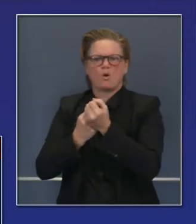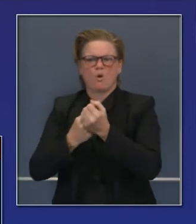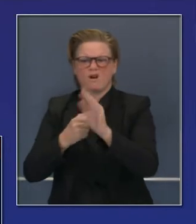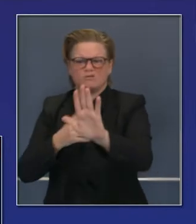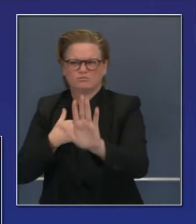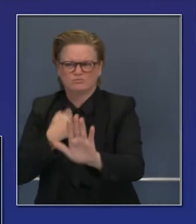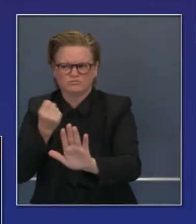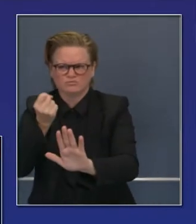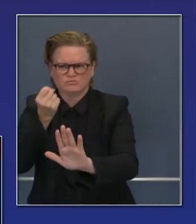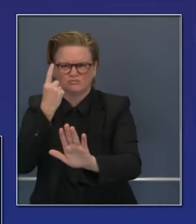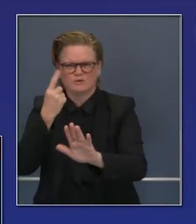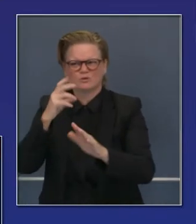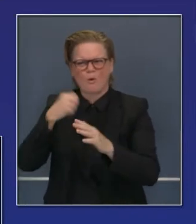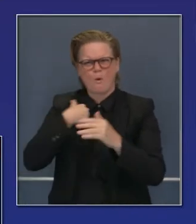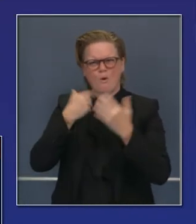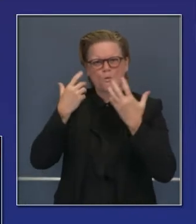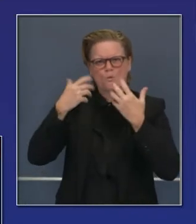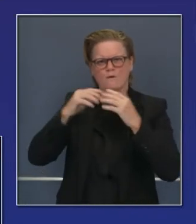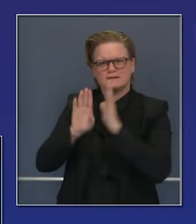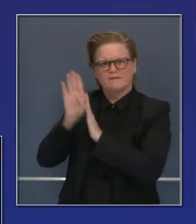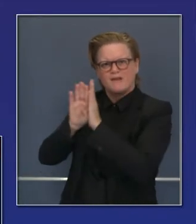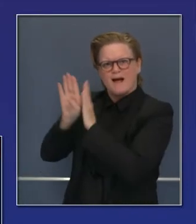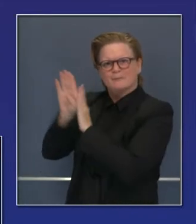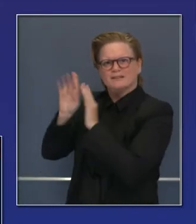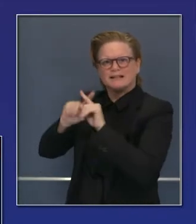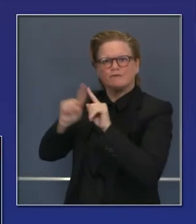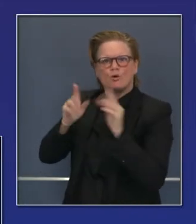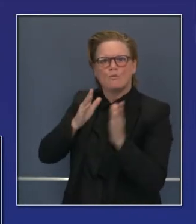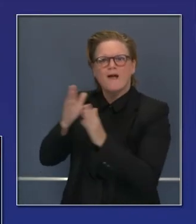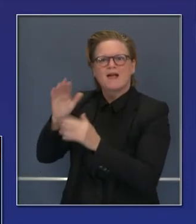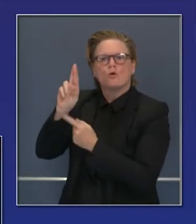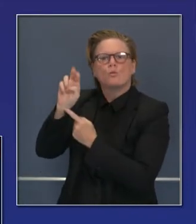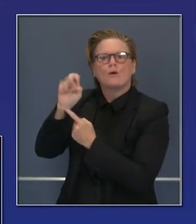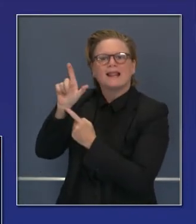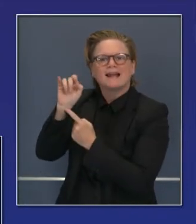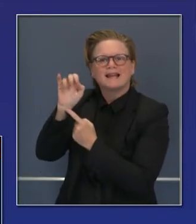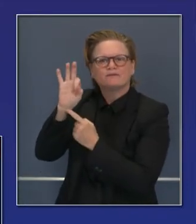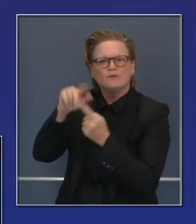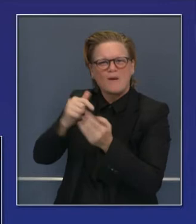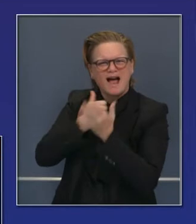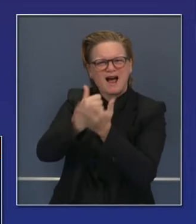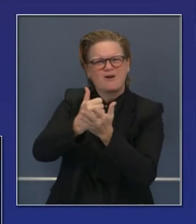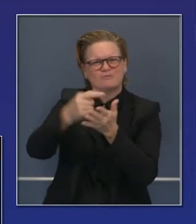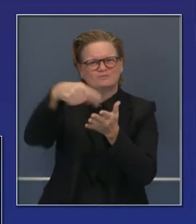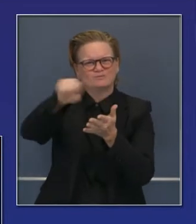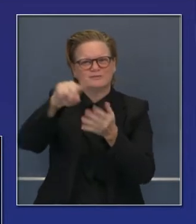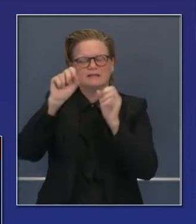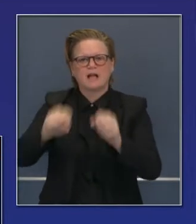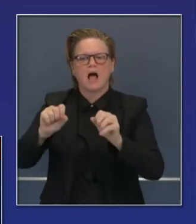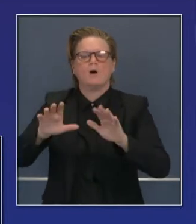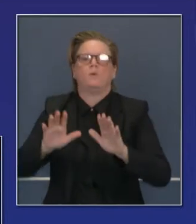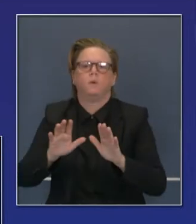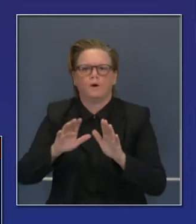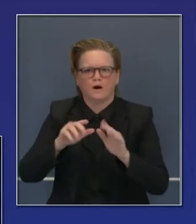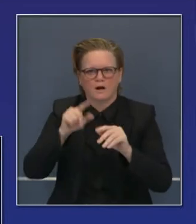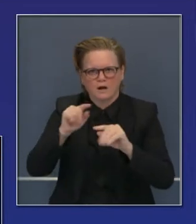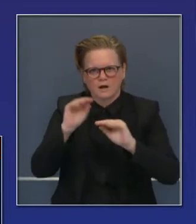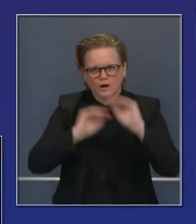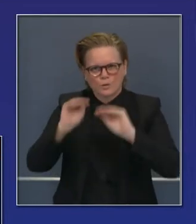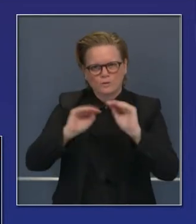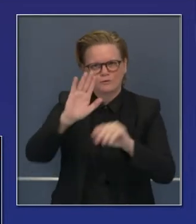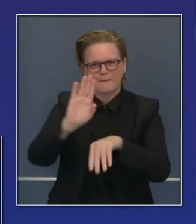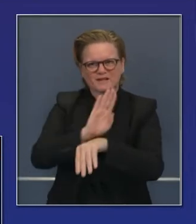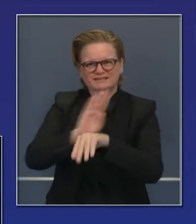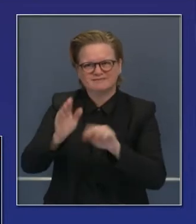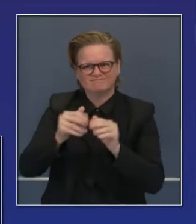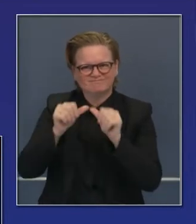ver cómo impacta esto a industrias de una forma mucho más comprensiva. Hemos comenzado este proceso con la legislatura pidiéndoles